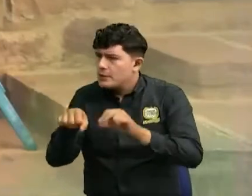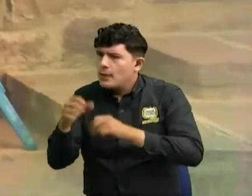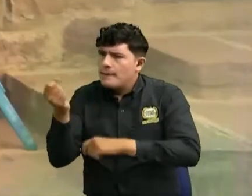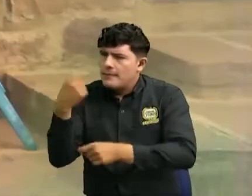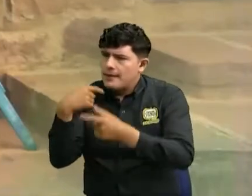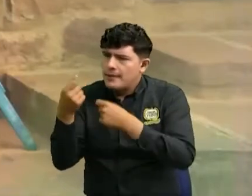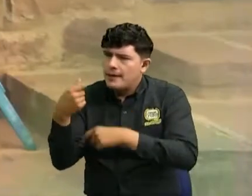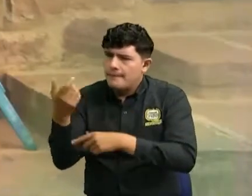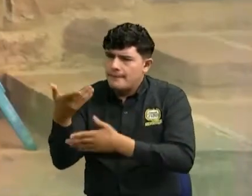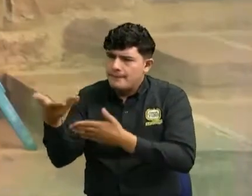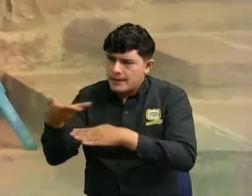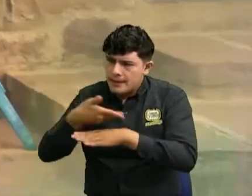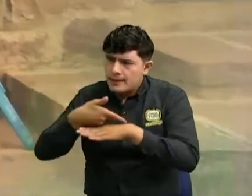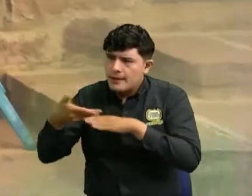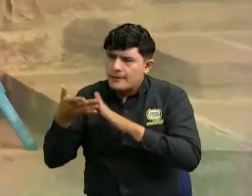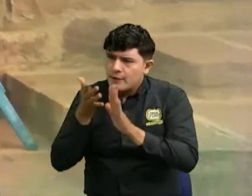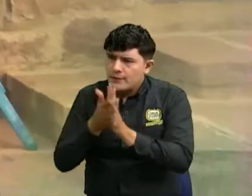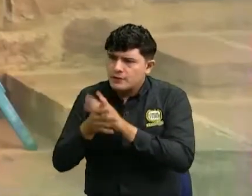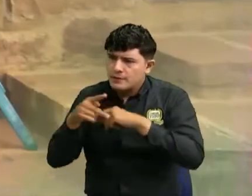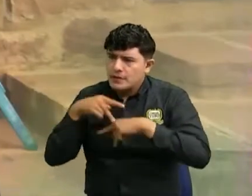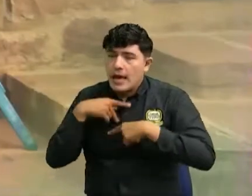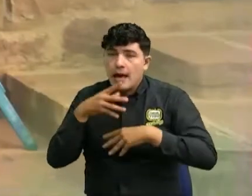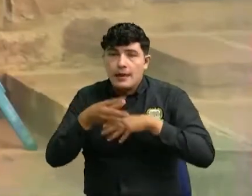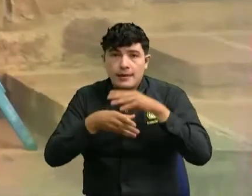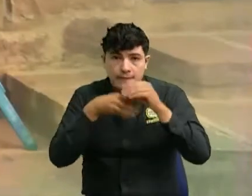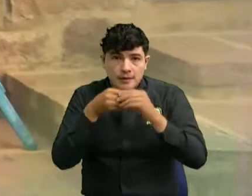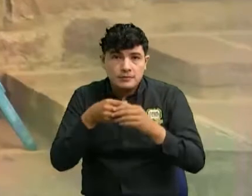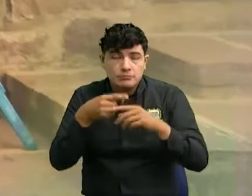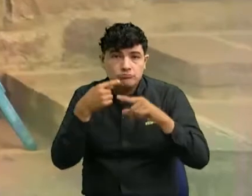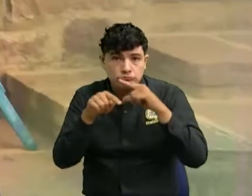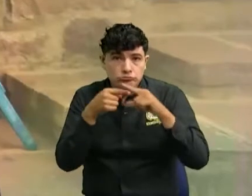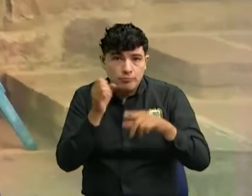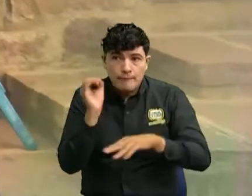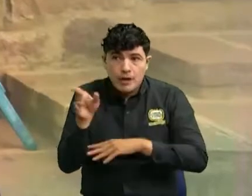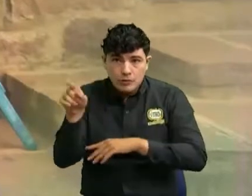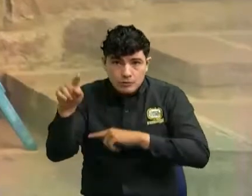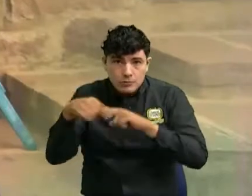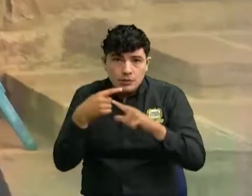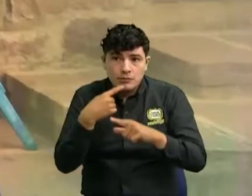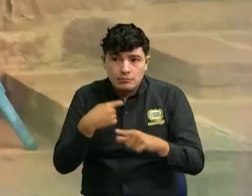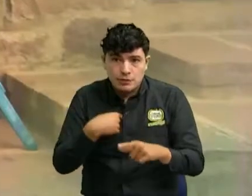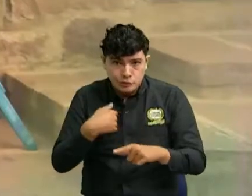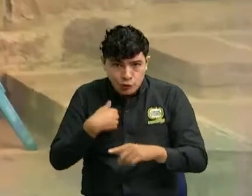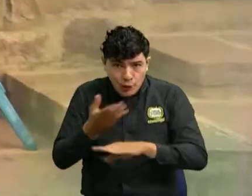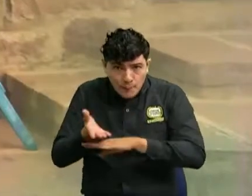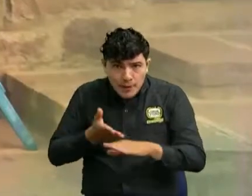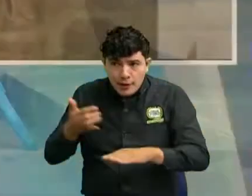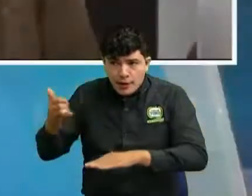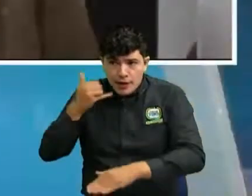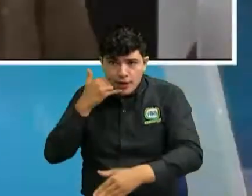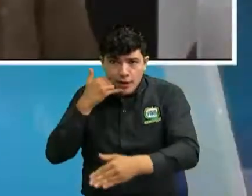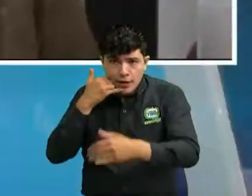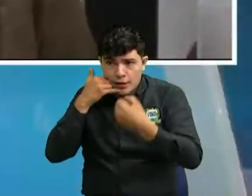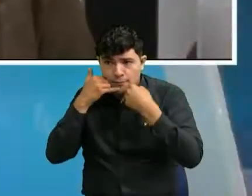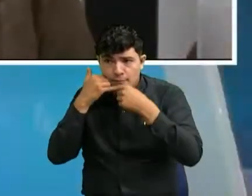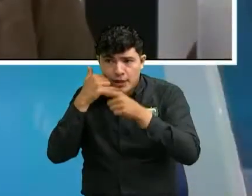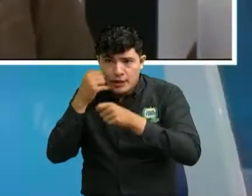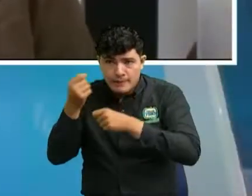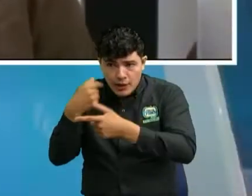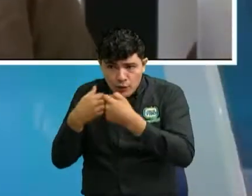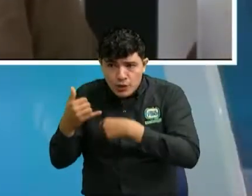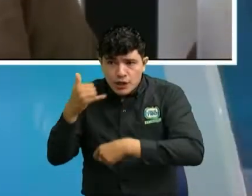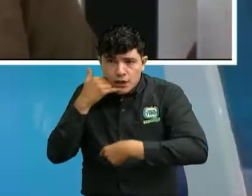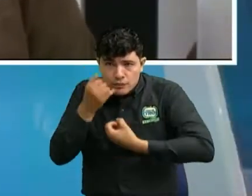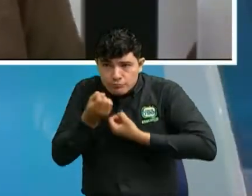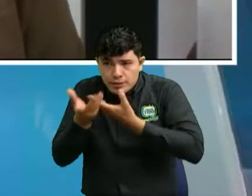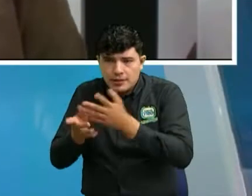pidiendo es más los mismos bancos le envían a uno correo diciéndole que ellos no le van a pedir estos datos por teléfono entonces es